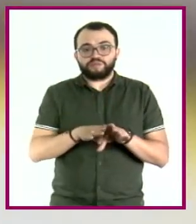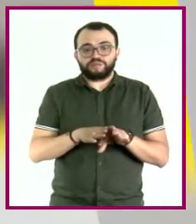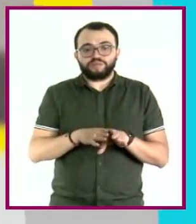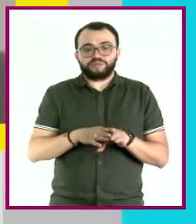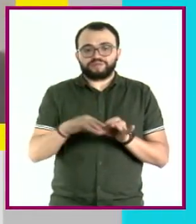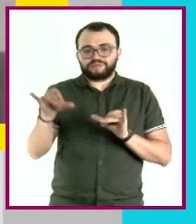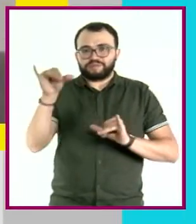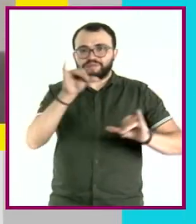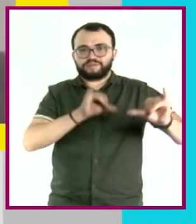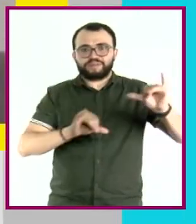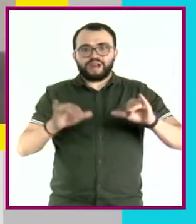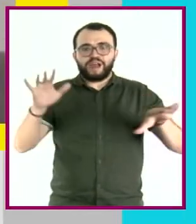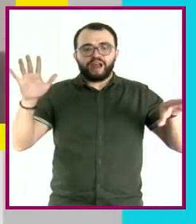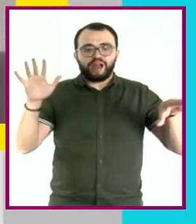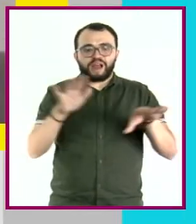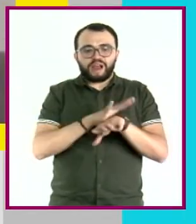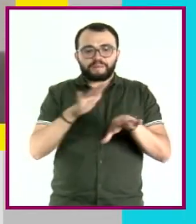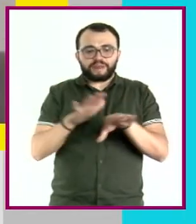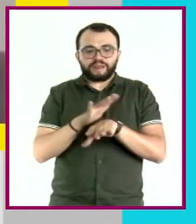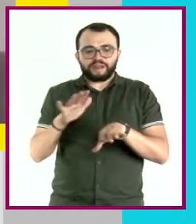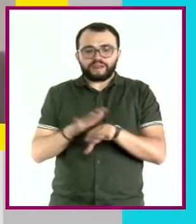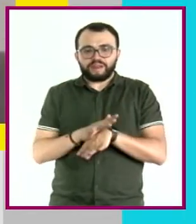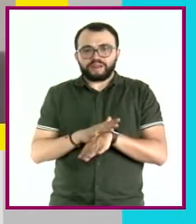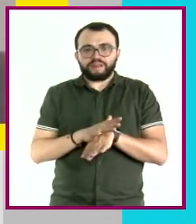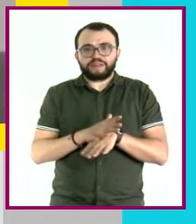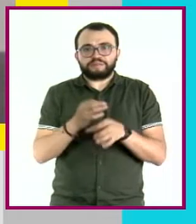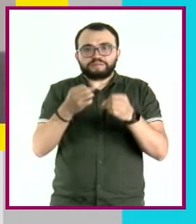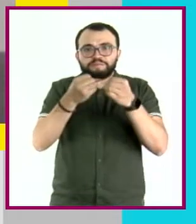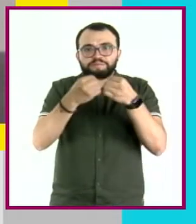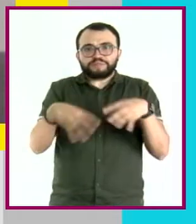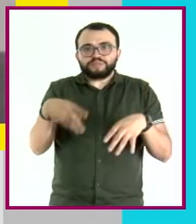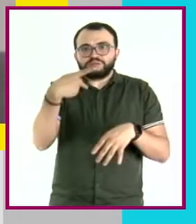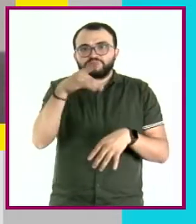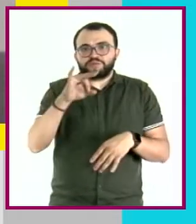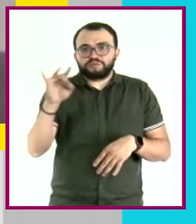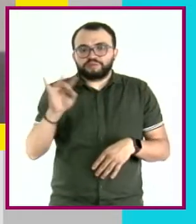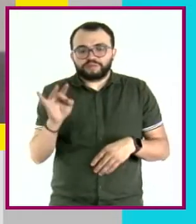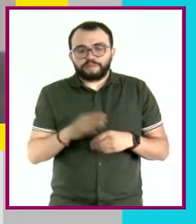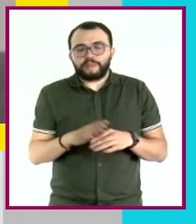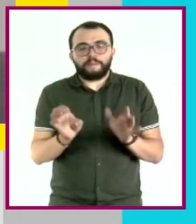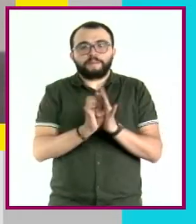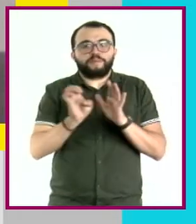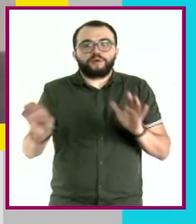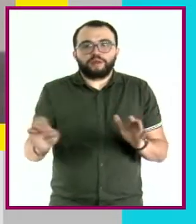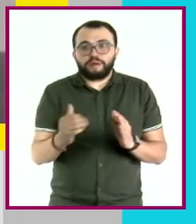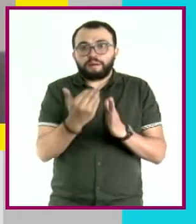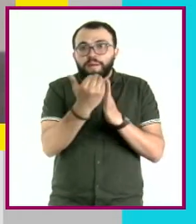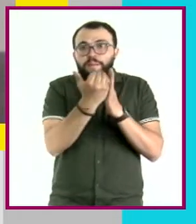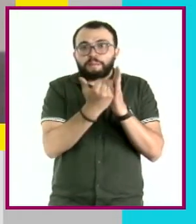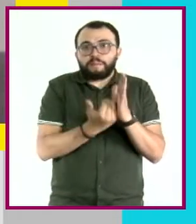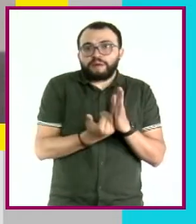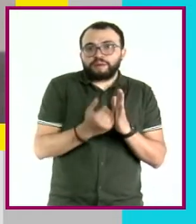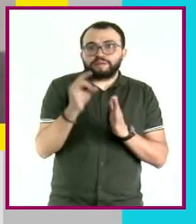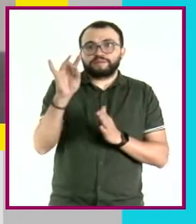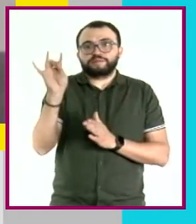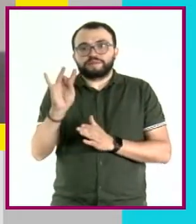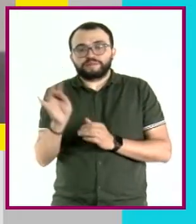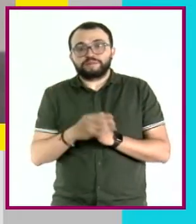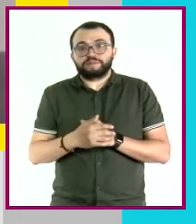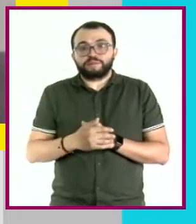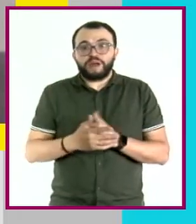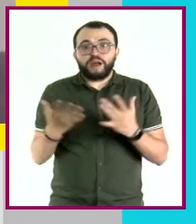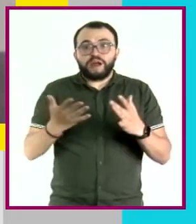la estructura y hacen que pierdan sus cualidades benéficas. Por ejemplo, disminuye su contenido de vitaminas y forman